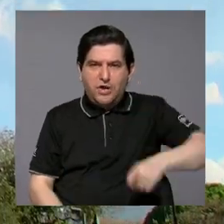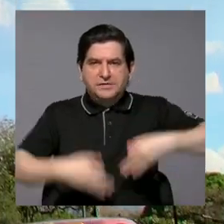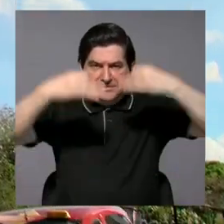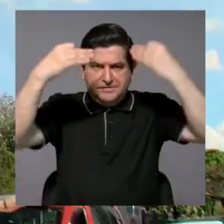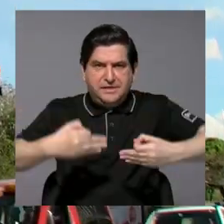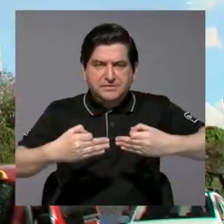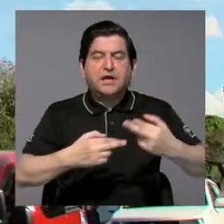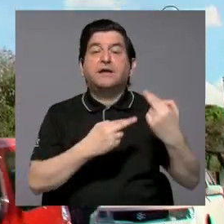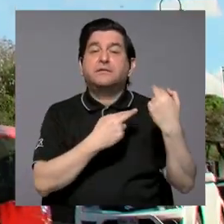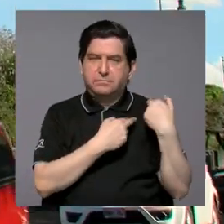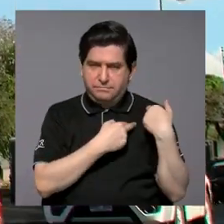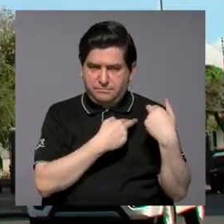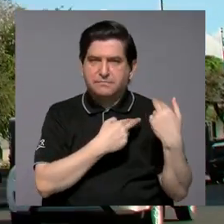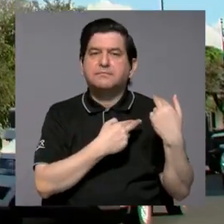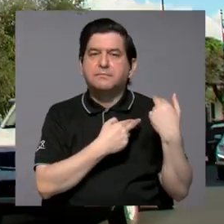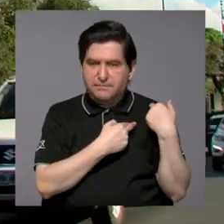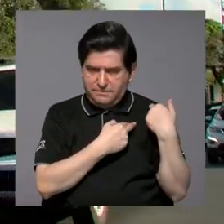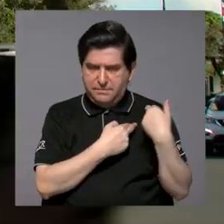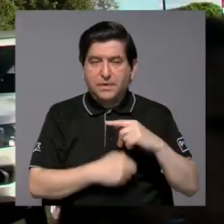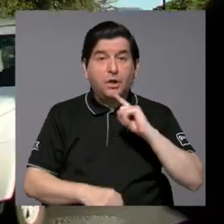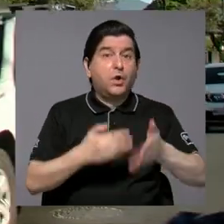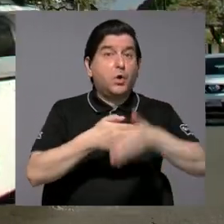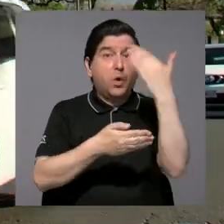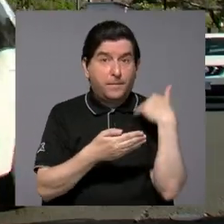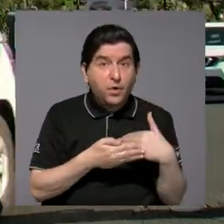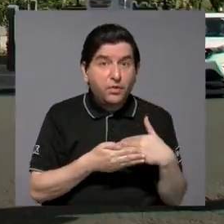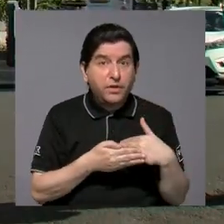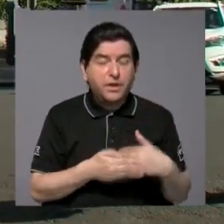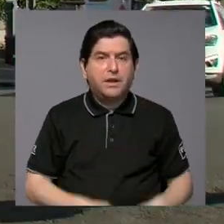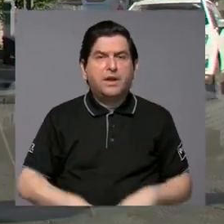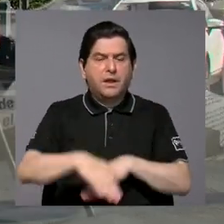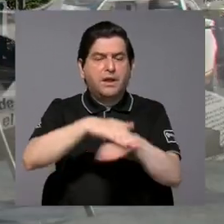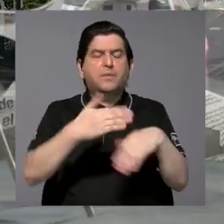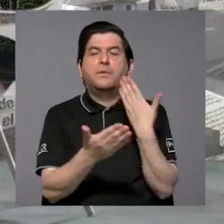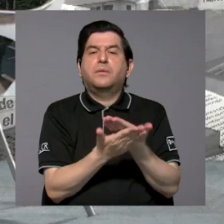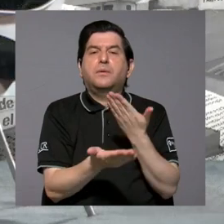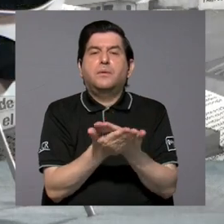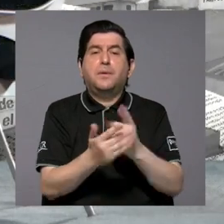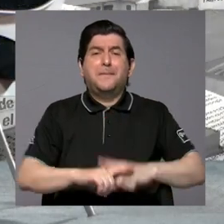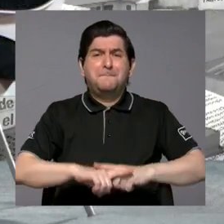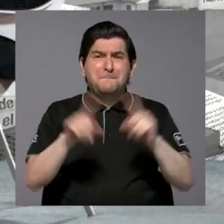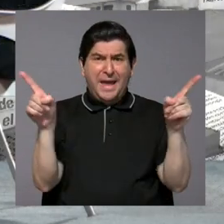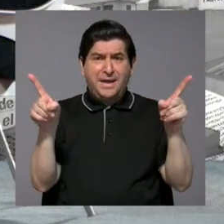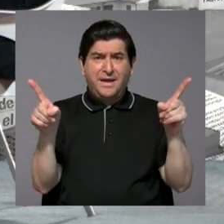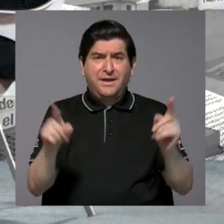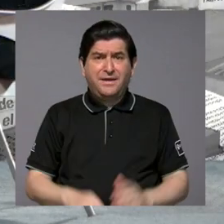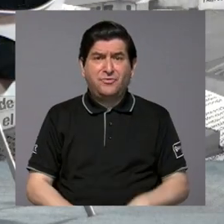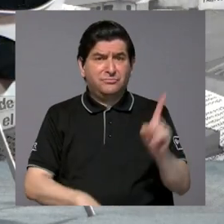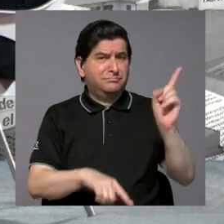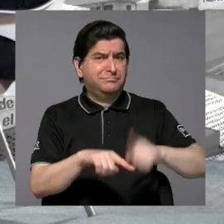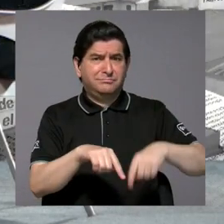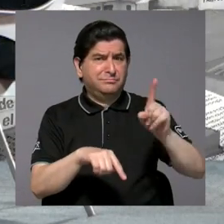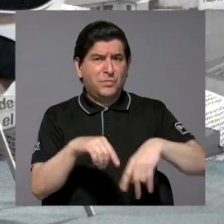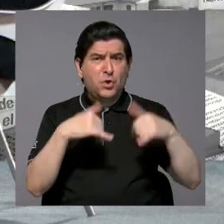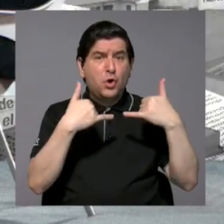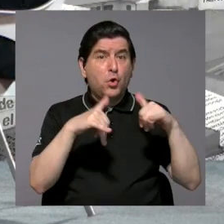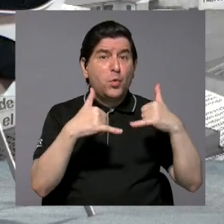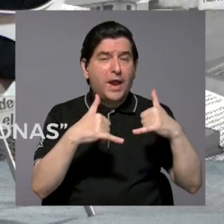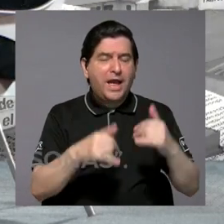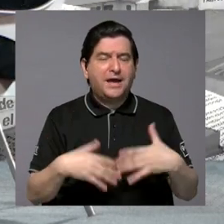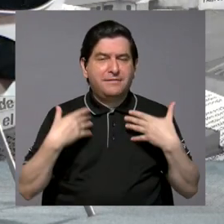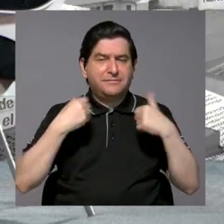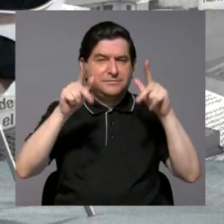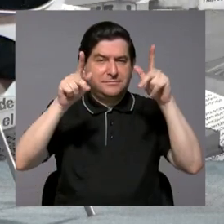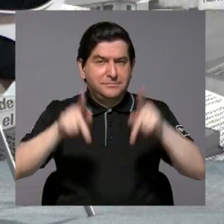decisiones responsables, como decía hace un rato también, basada en evidencia, pero no se vale que juguemos con la